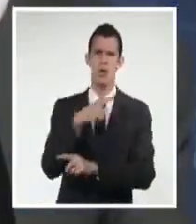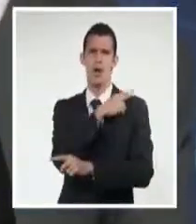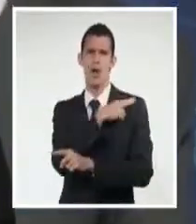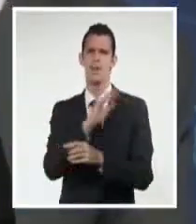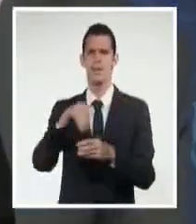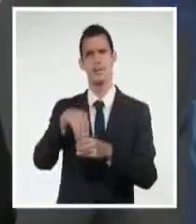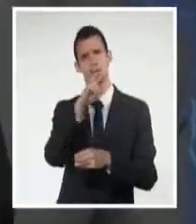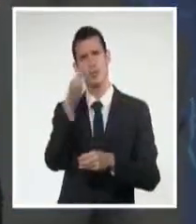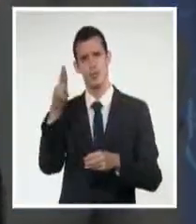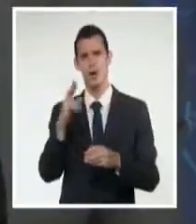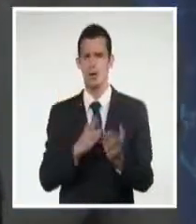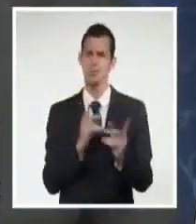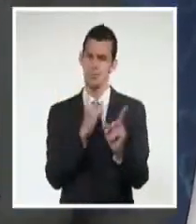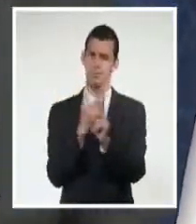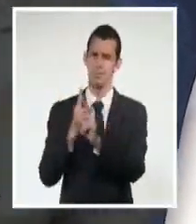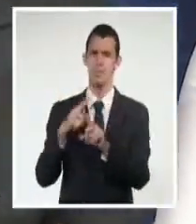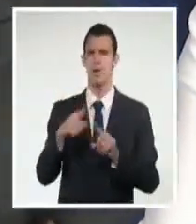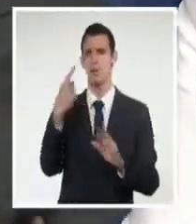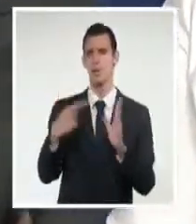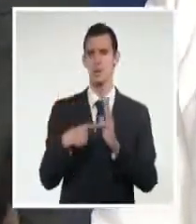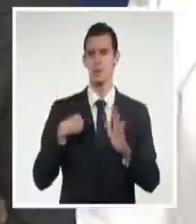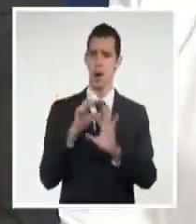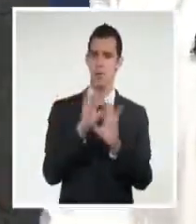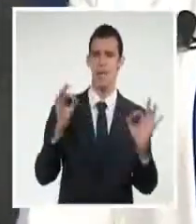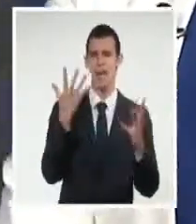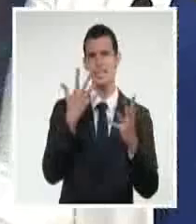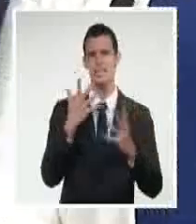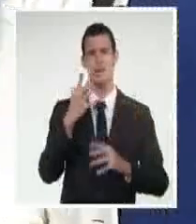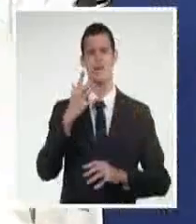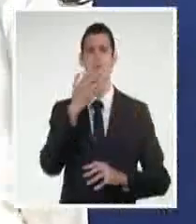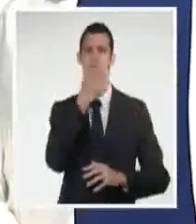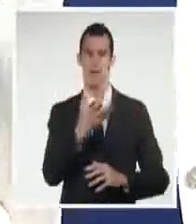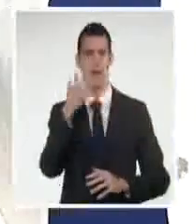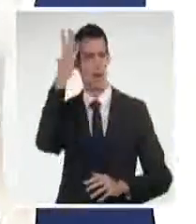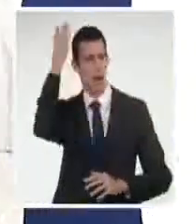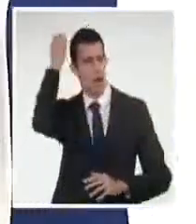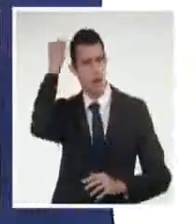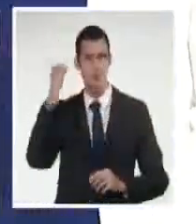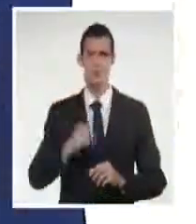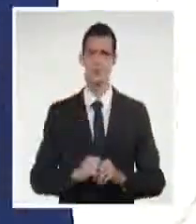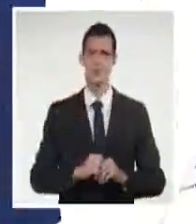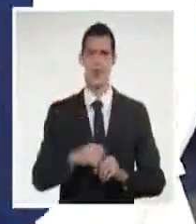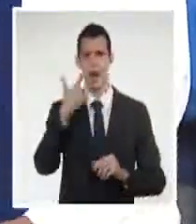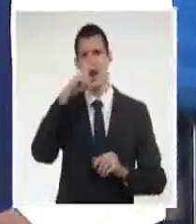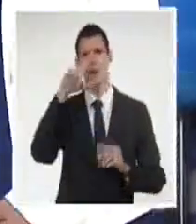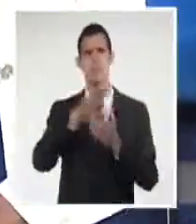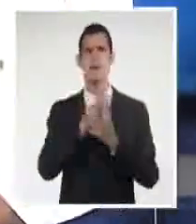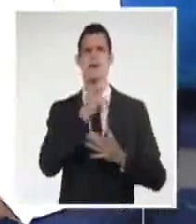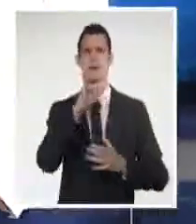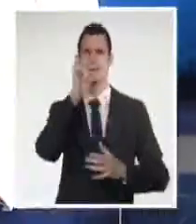claro está, a Fidel, Raúl, Almeida, Guillermo,